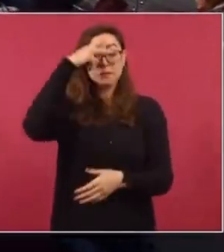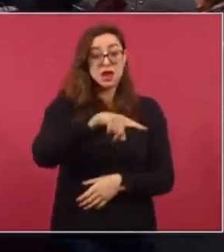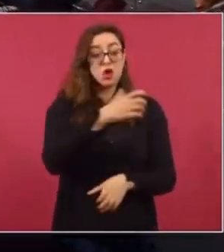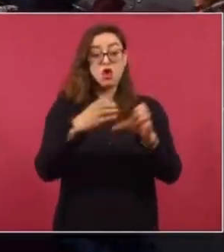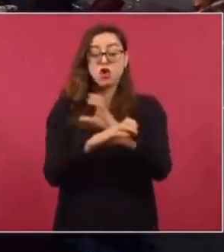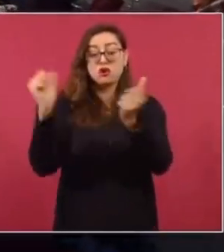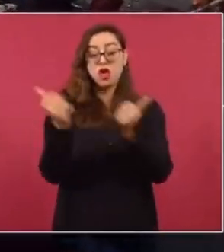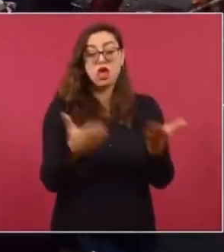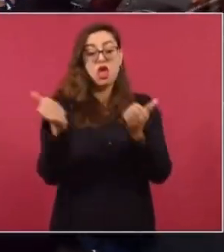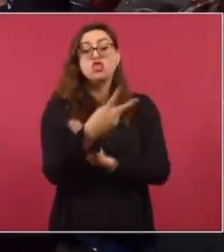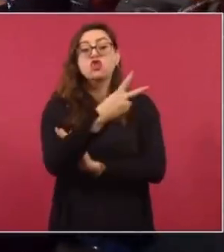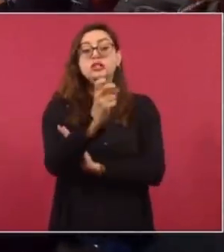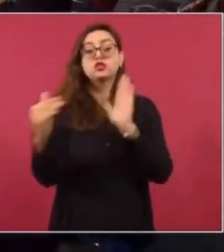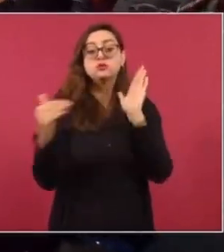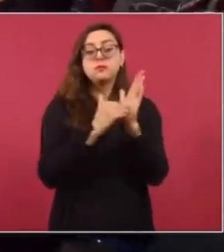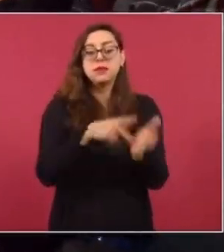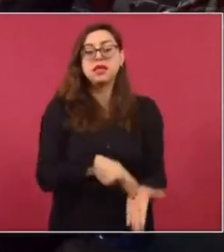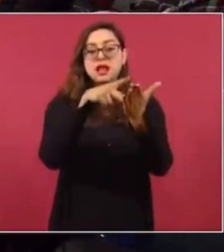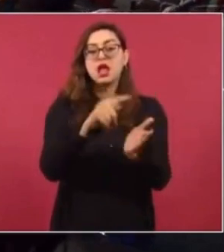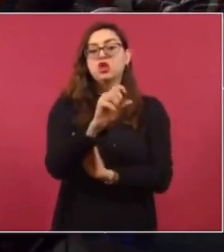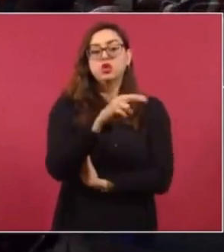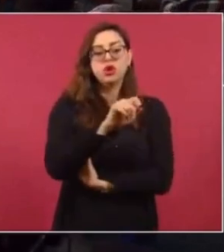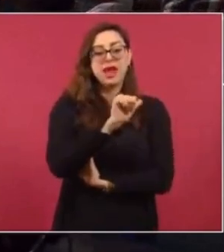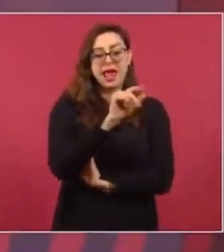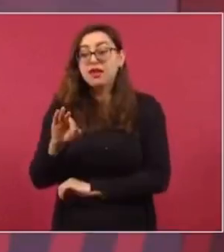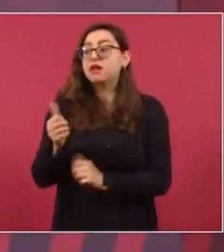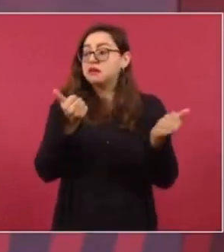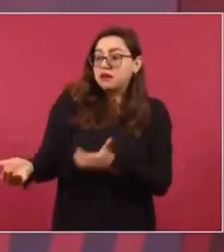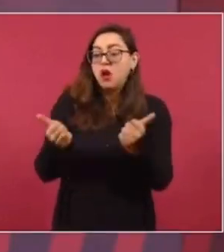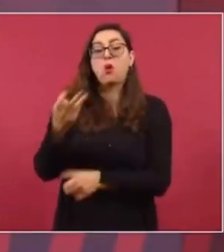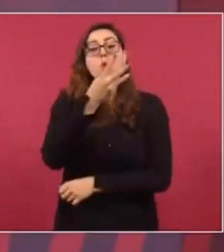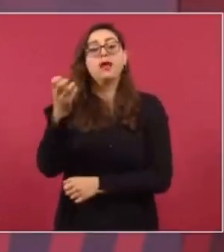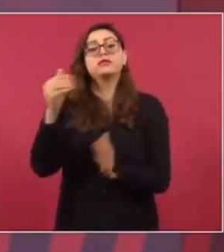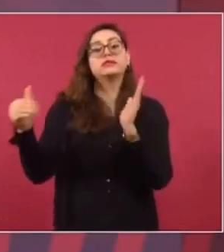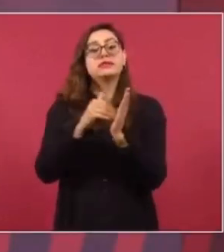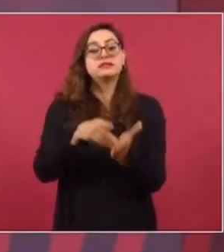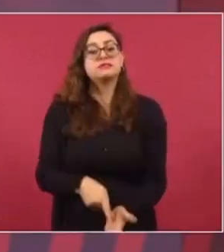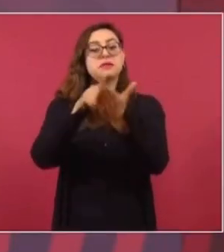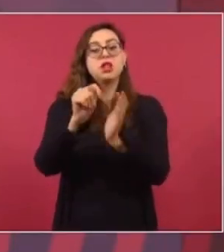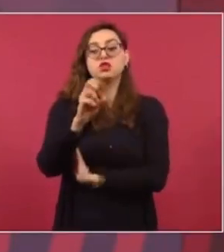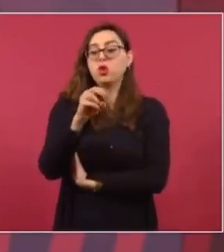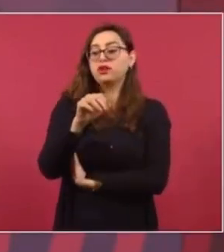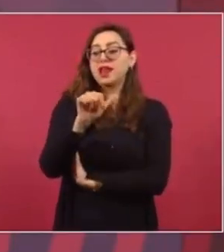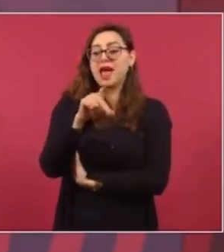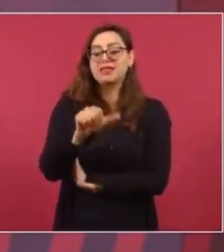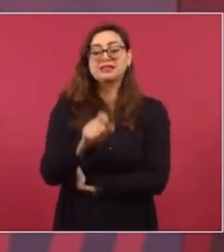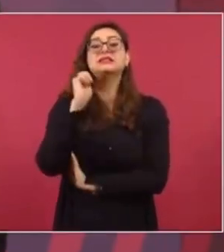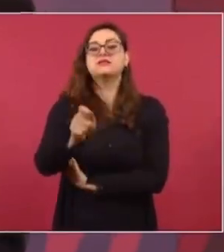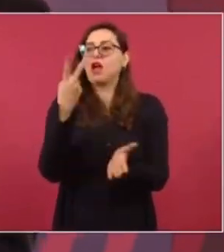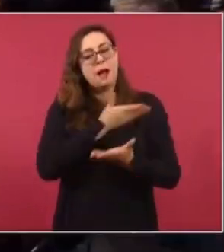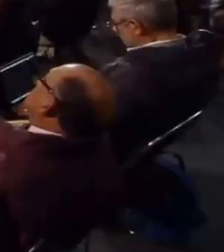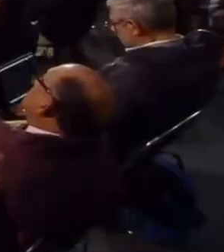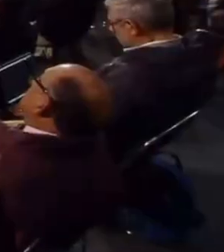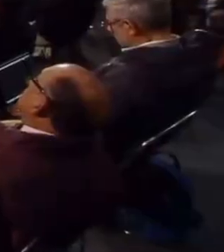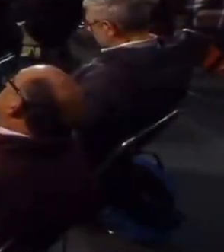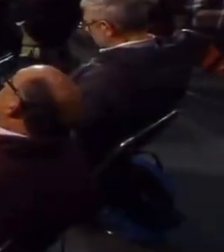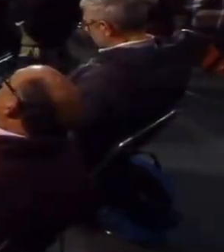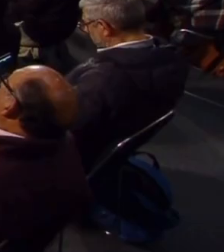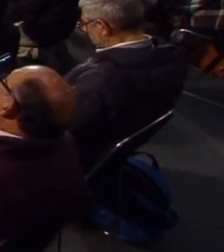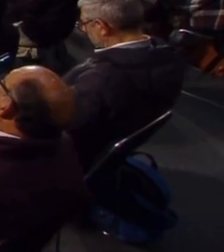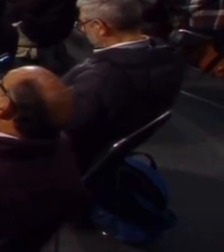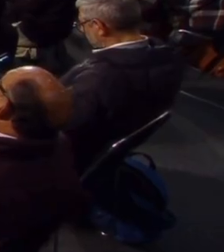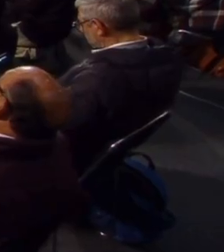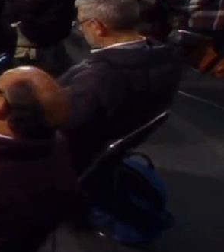El aeropuerto Felipe Ángeles tiene capacidad para 400 mil toneladas, pero tiene otras ventajas. Primero, pues